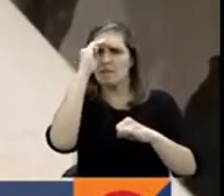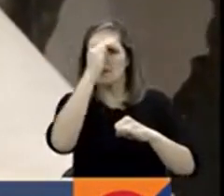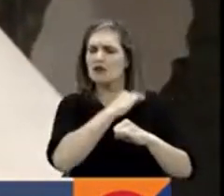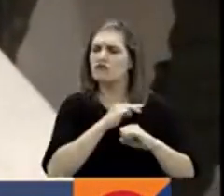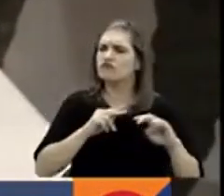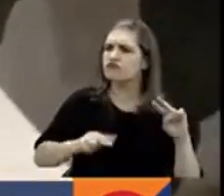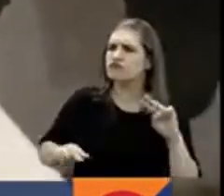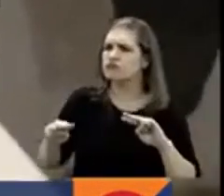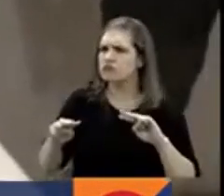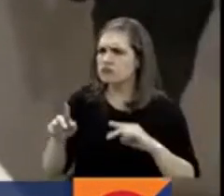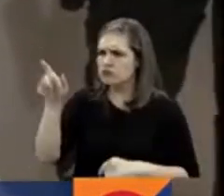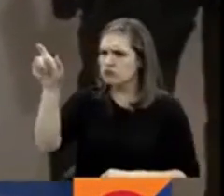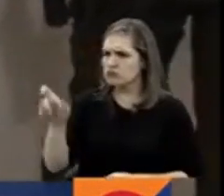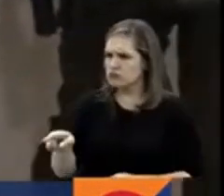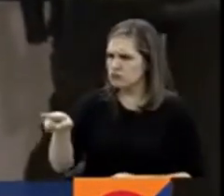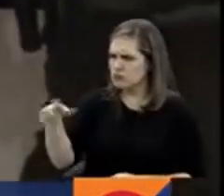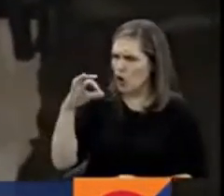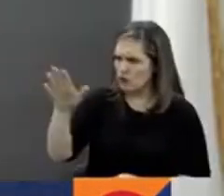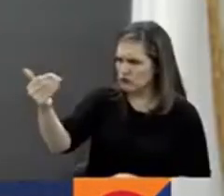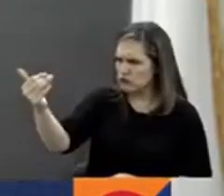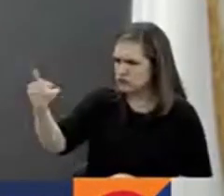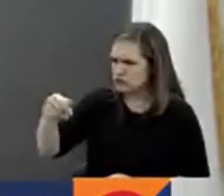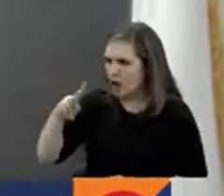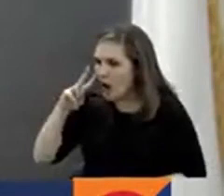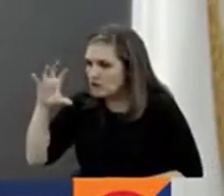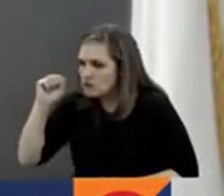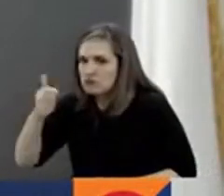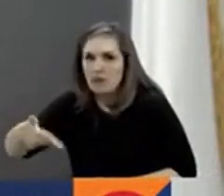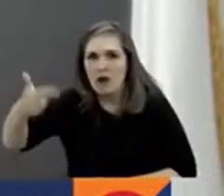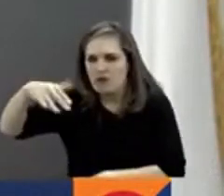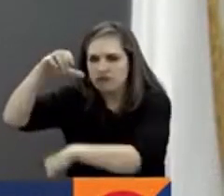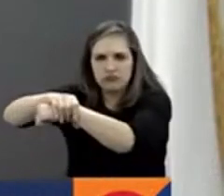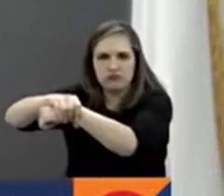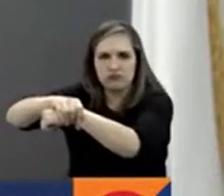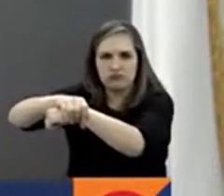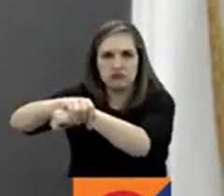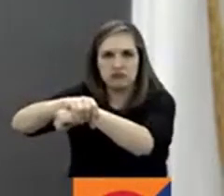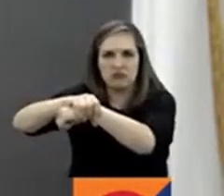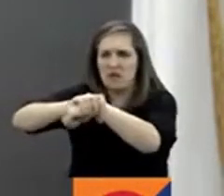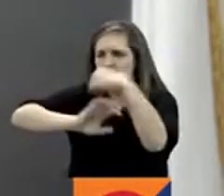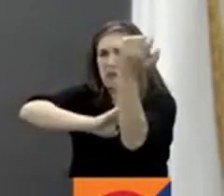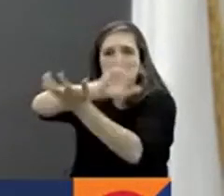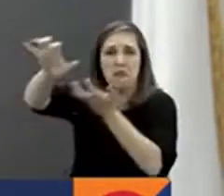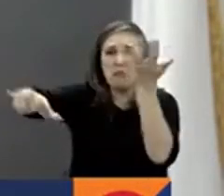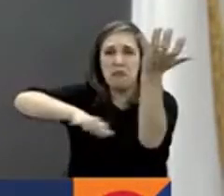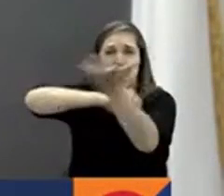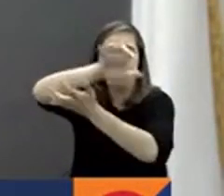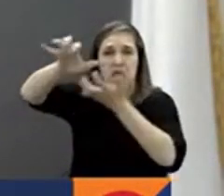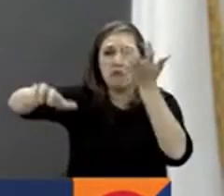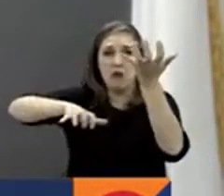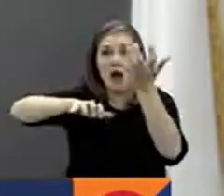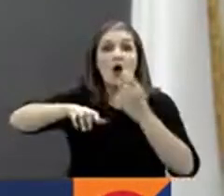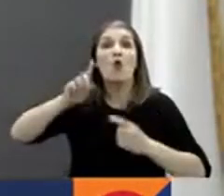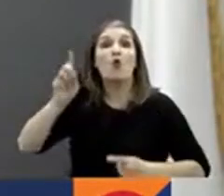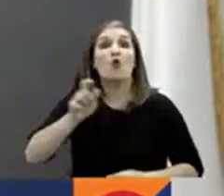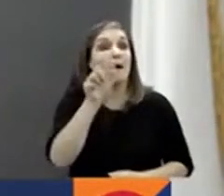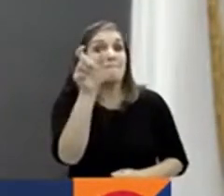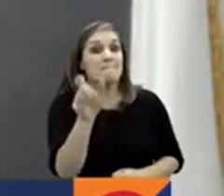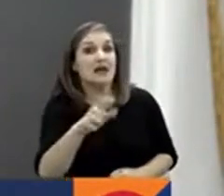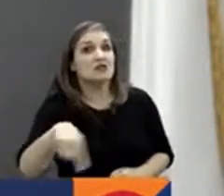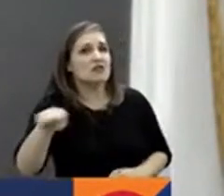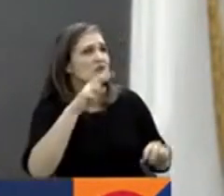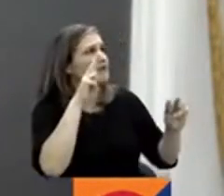detenido al ser sorprendido con un arma de fuego. La comunidad que se encuentra en el lugar trata de evitar el procedimiento, arremetiendo contra nuestros